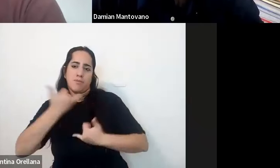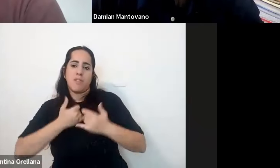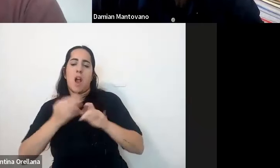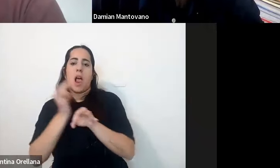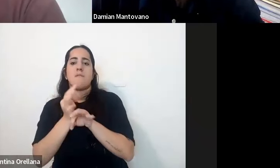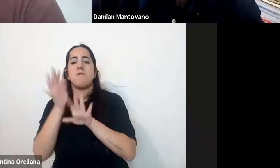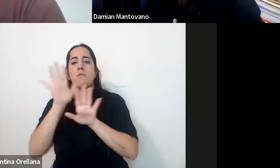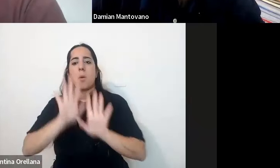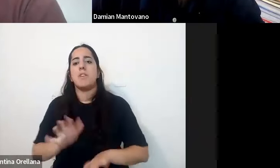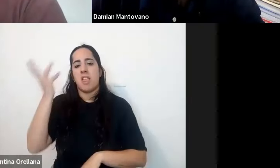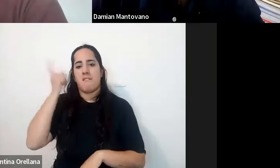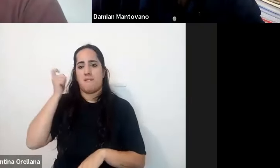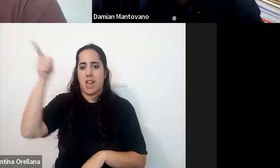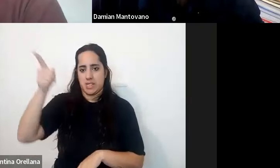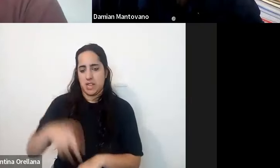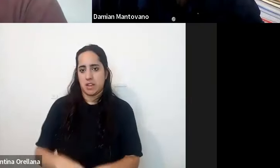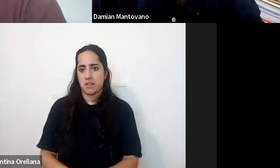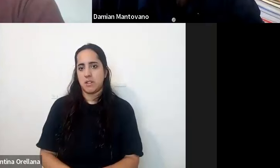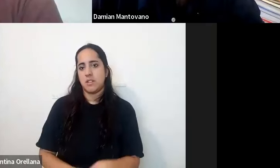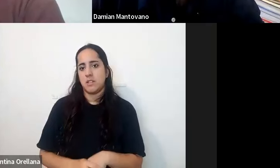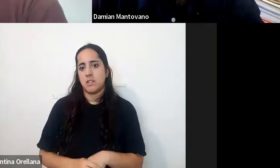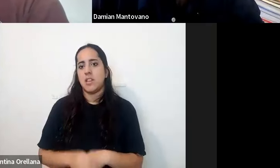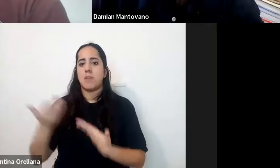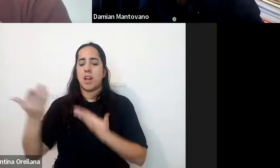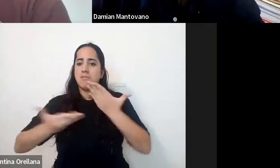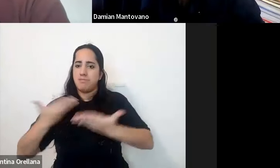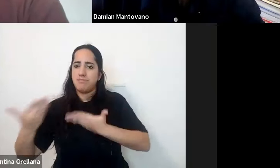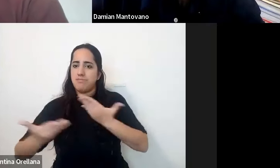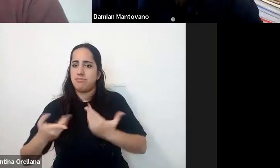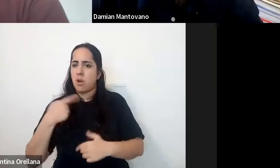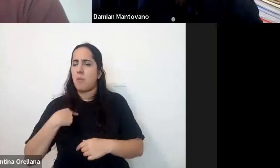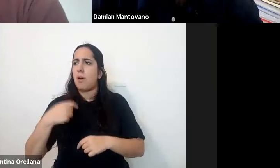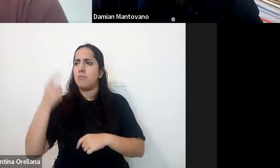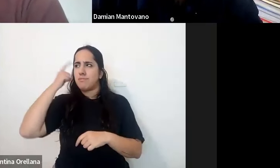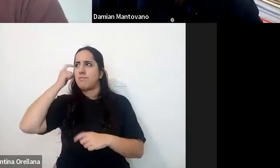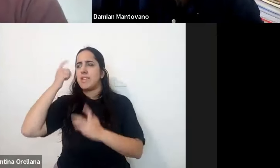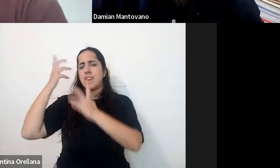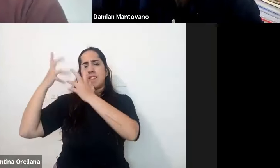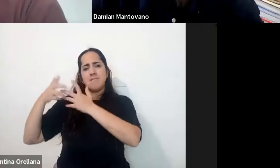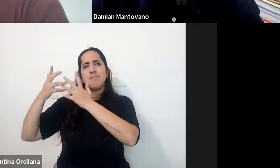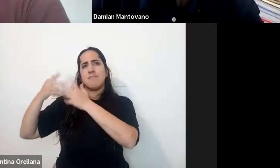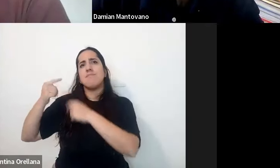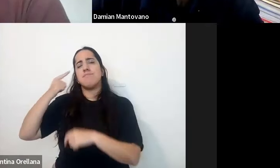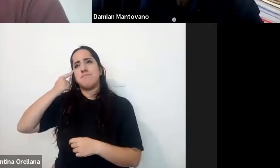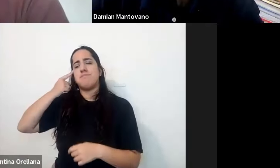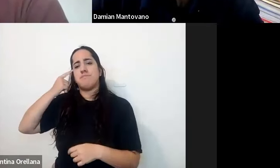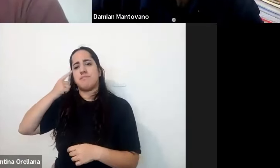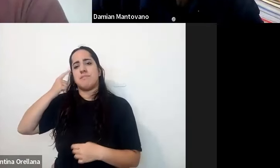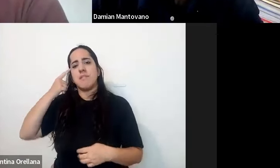educación especial en Francia que sin duda el intercambio nos hace replantearnos y reconfigurar en el camino